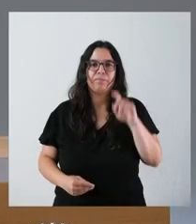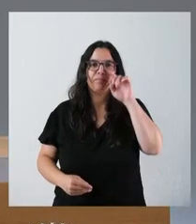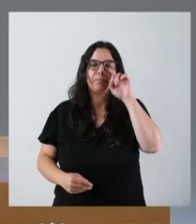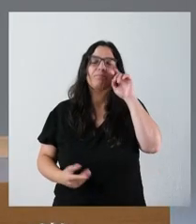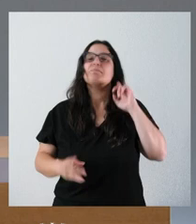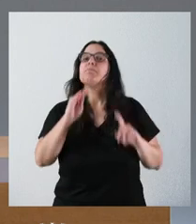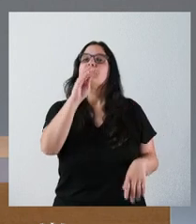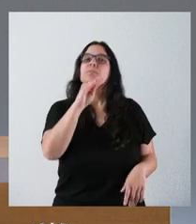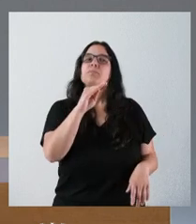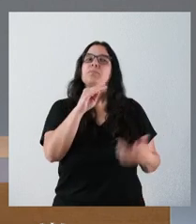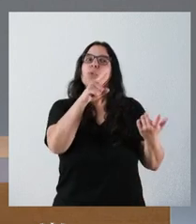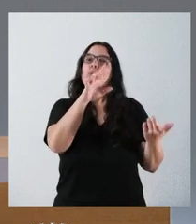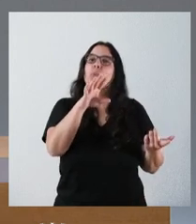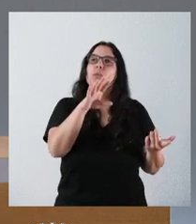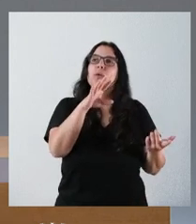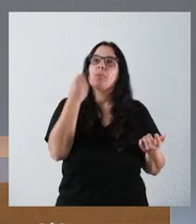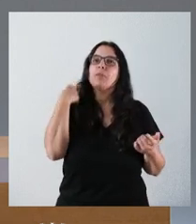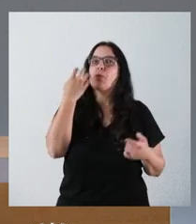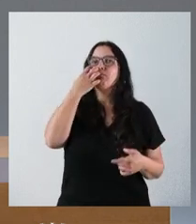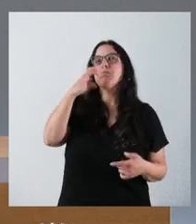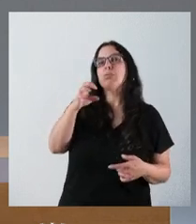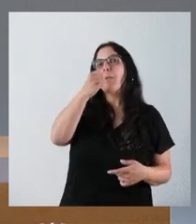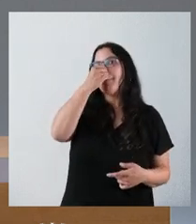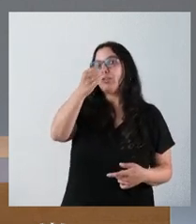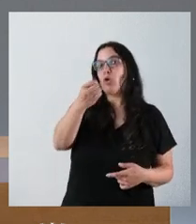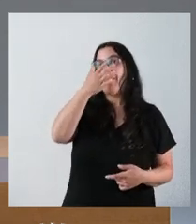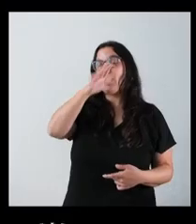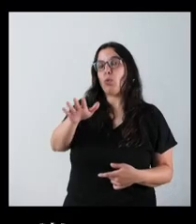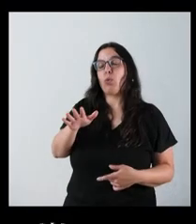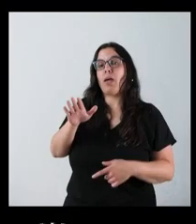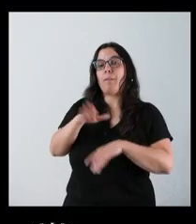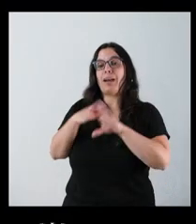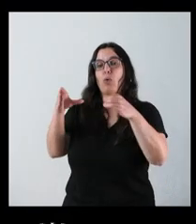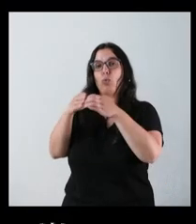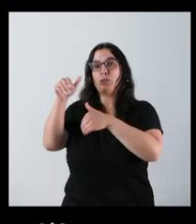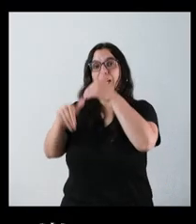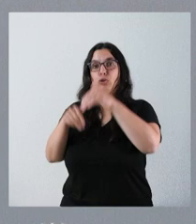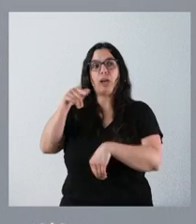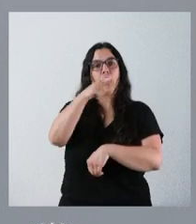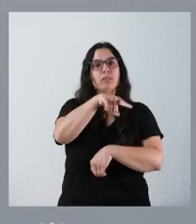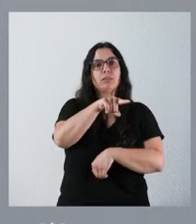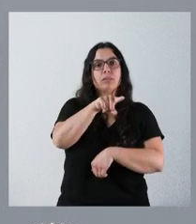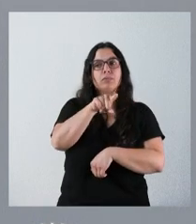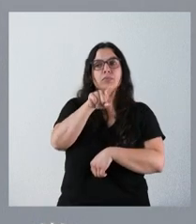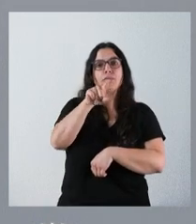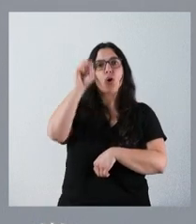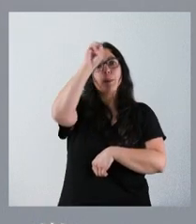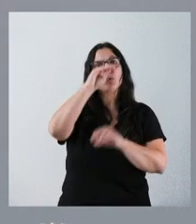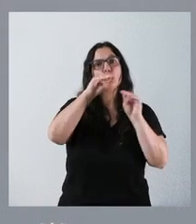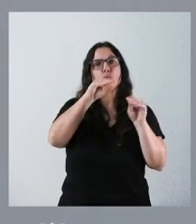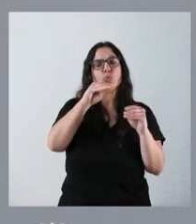interpreta la denuncia del PSOE ante la Junta Electoral? ¿Cuál es su interpretación de ese hecho? Yo tengo una interpretación.